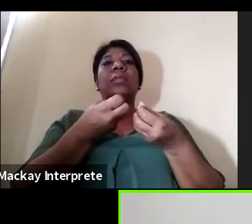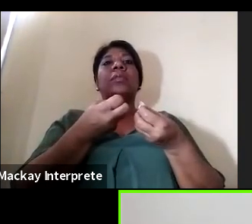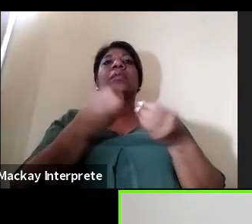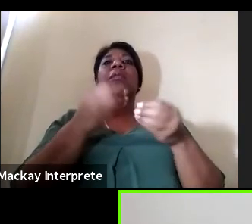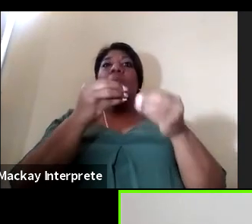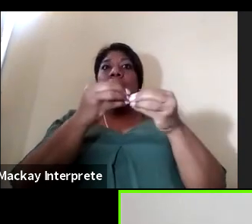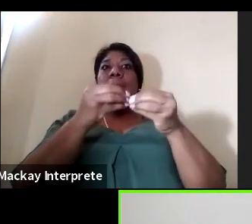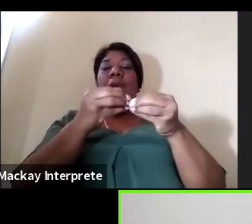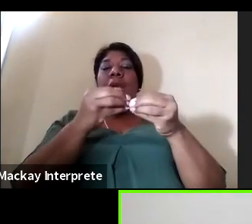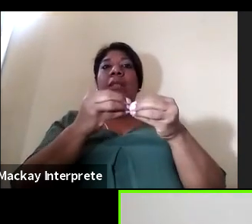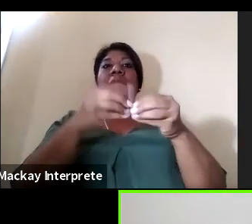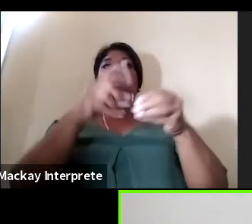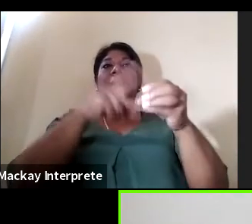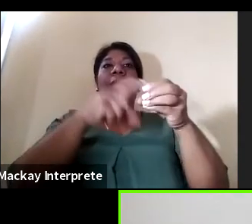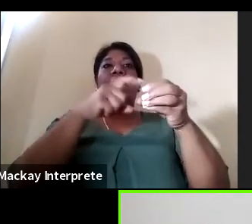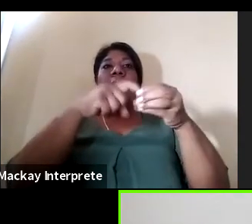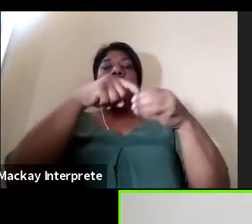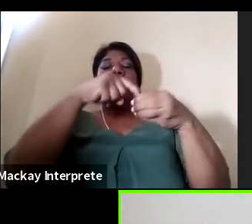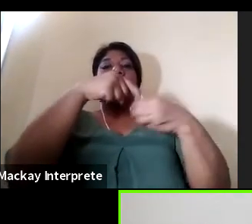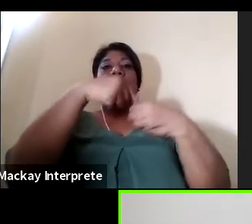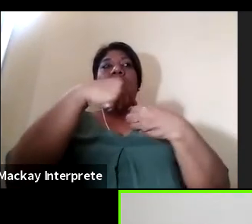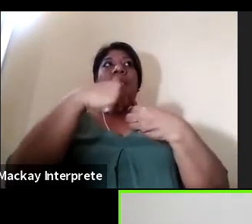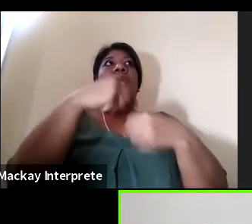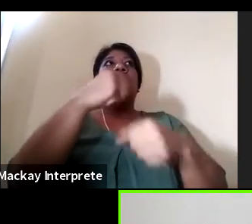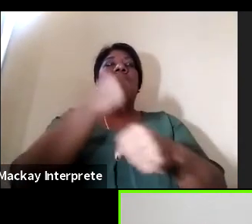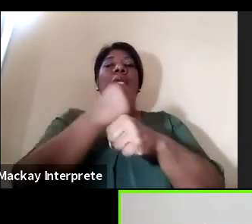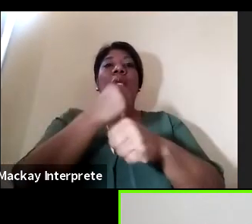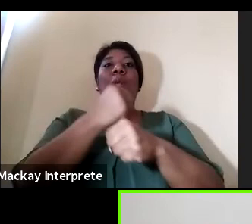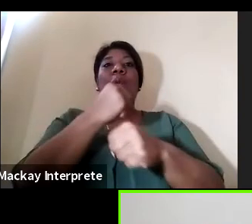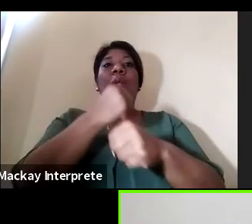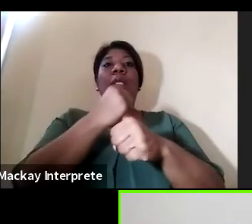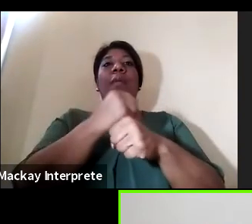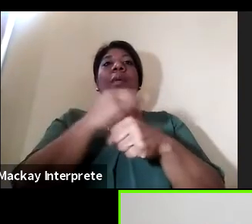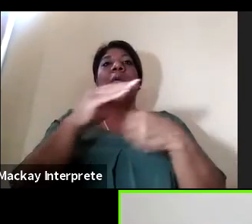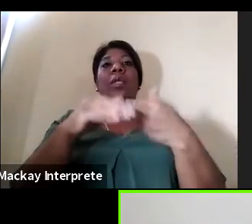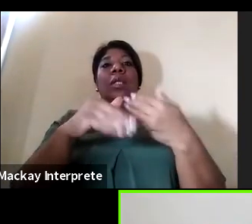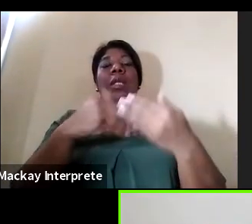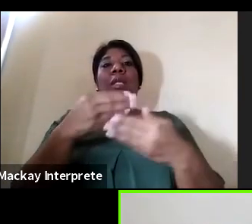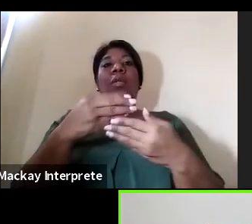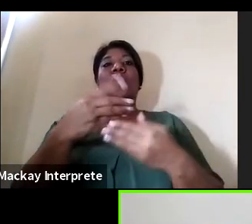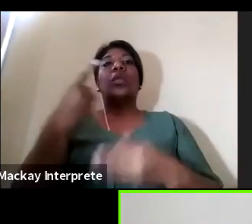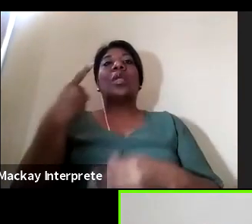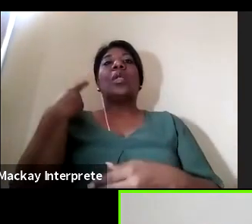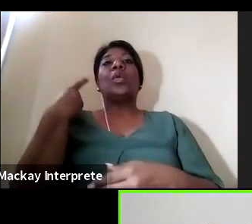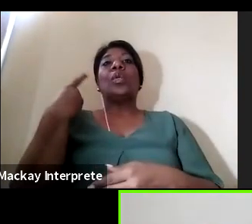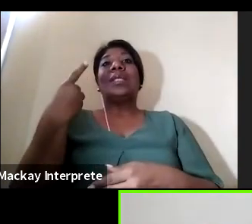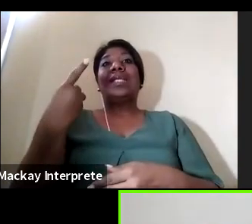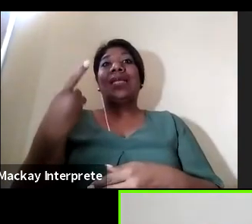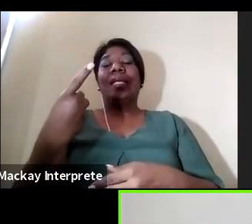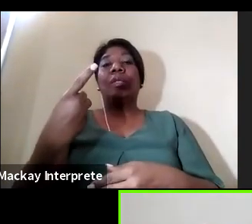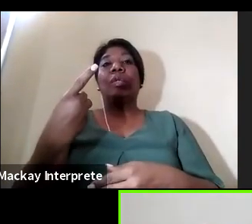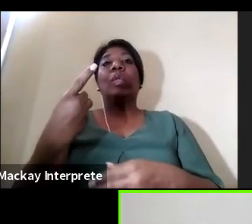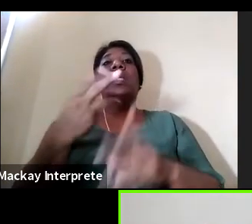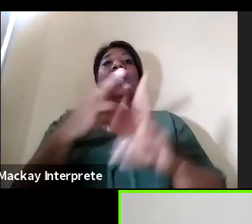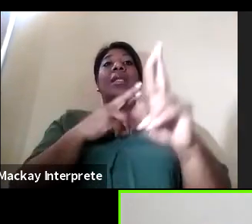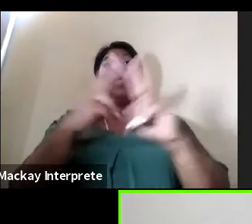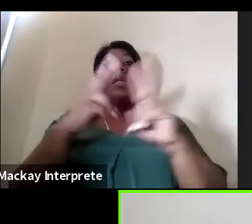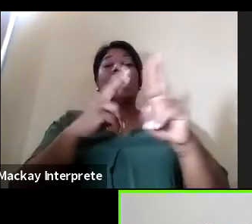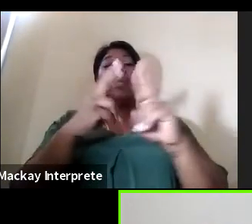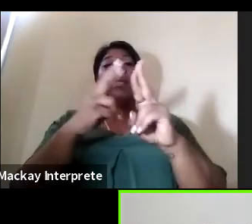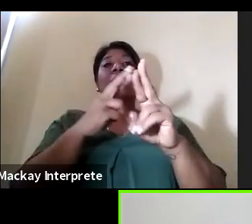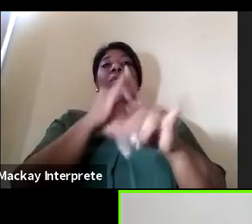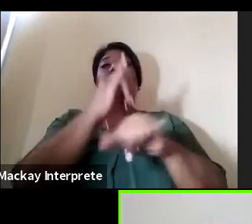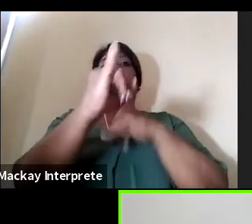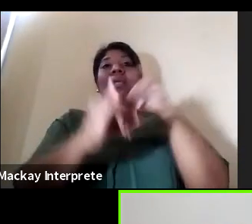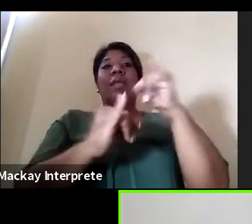el trabajo de todos los directores de relaciones internacionales que tienen sumo interés de